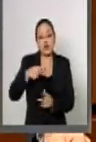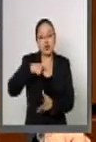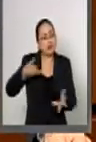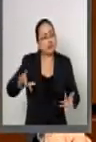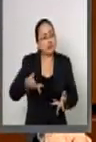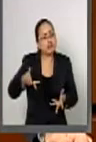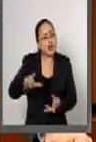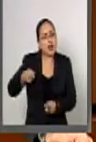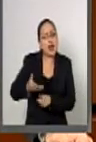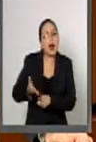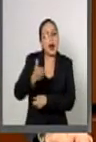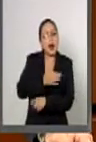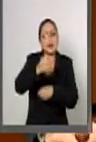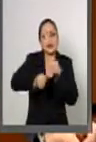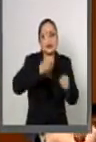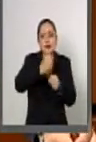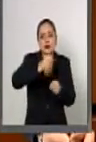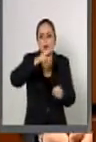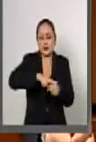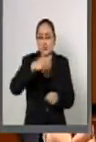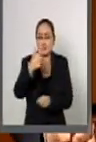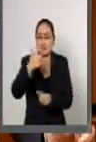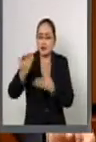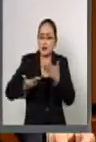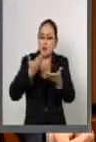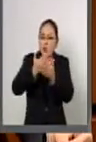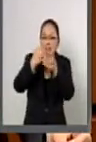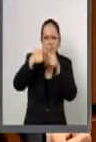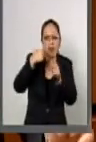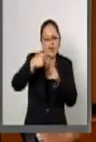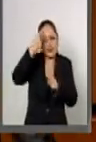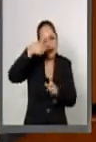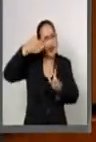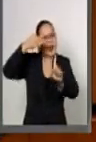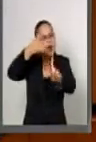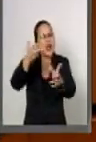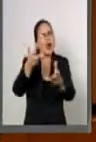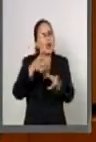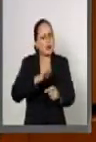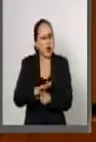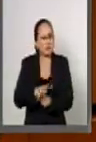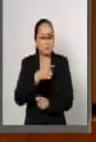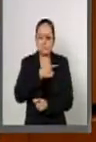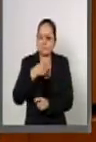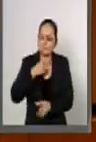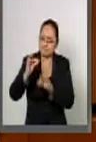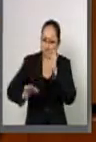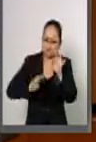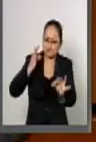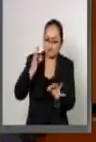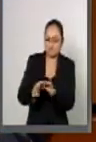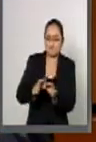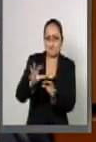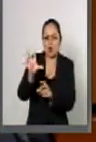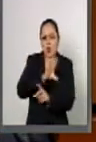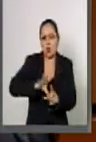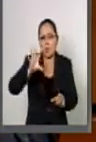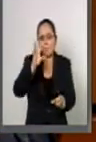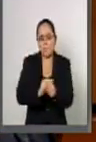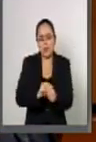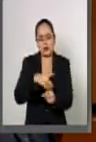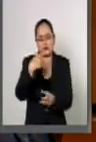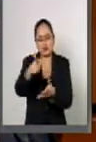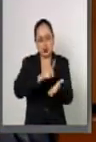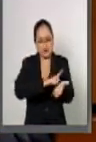desde el año 2007 diversas propuestas encaminadas hacia el propósito de garantizar el disfrute y ejercicio